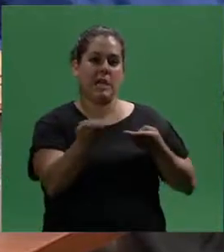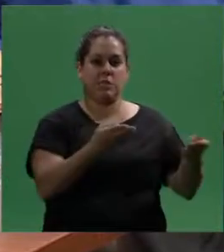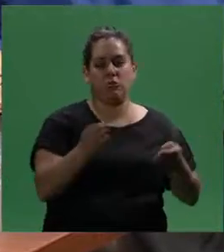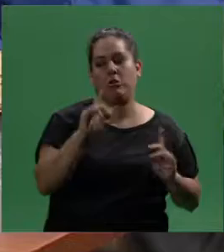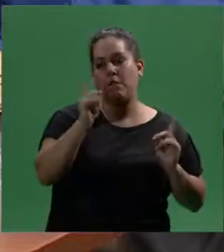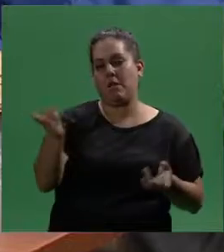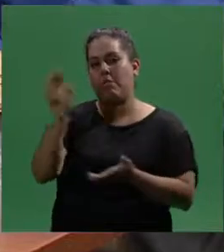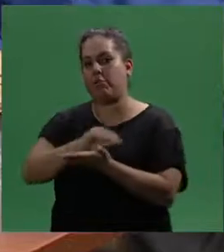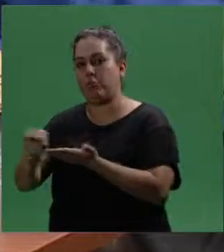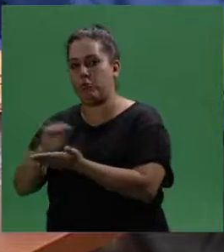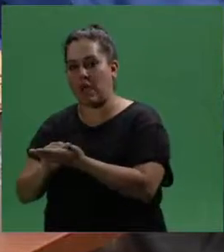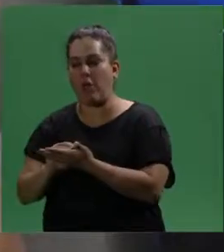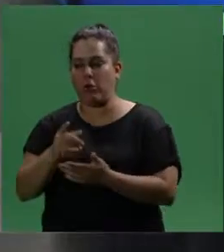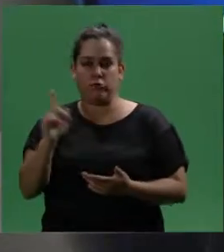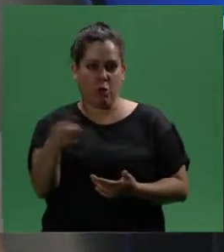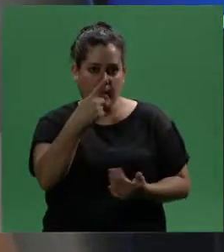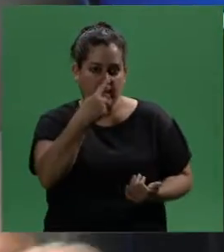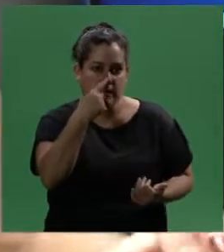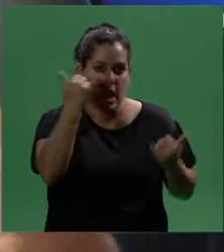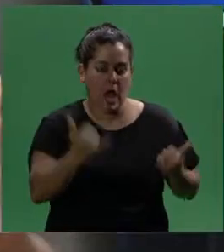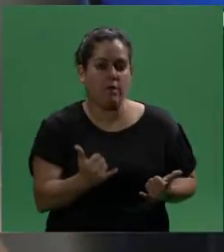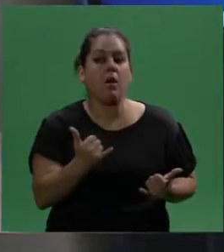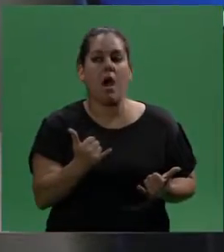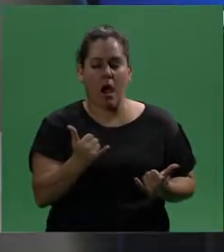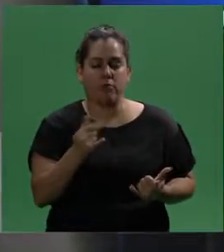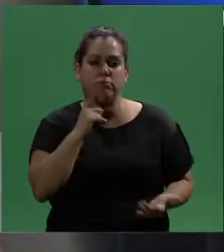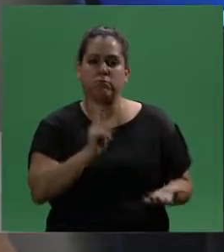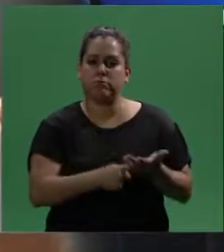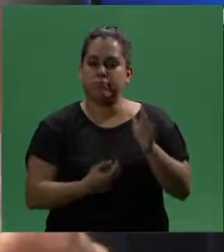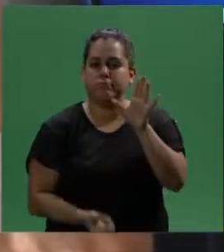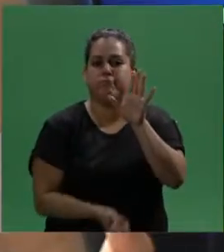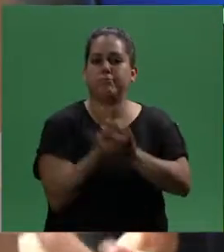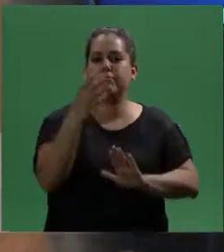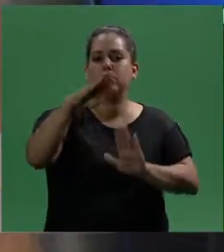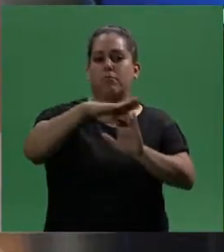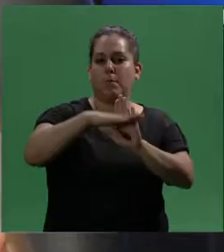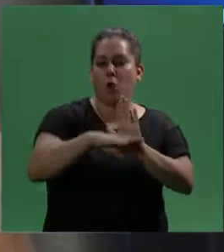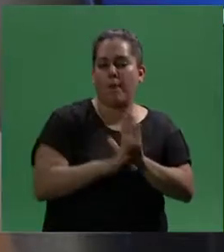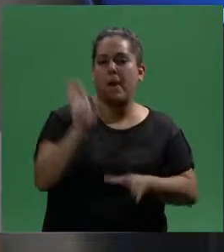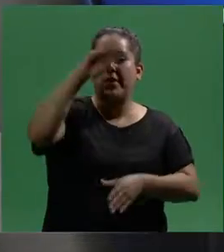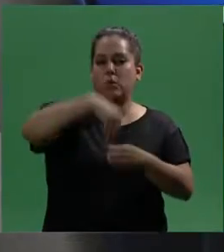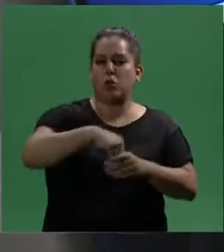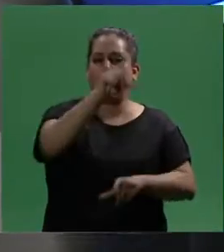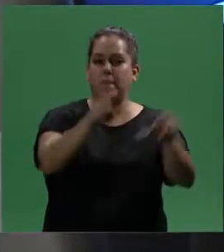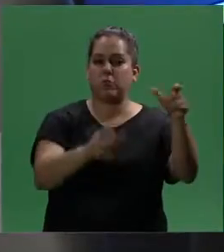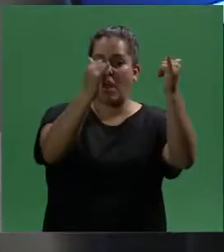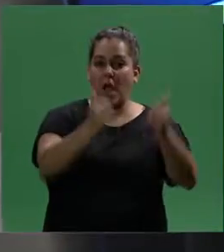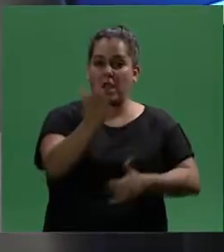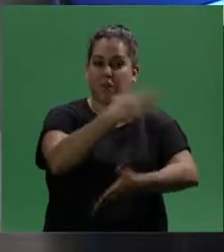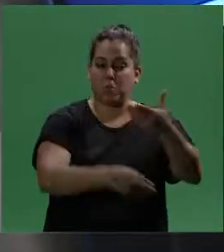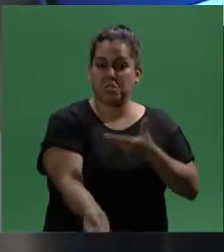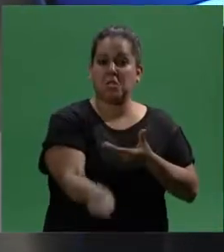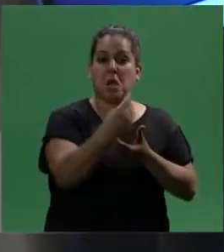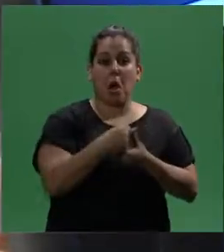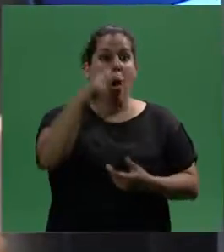los funcionarios que se pusieron a disposición, toma esto y crea este programa de inclusión de las personas con discapacidad.